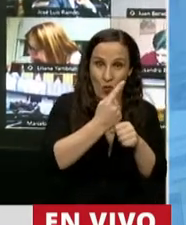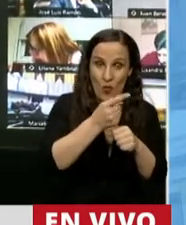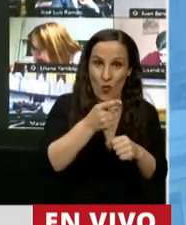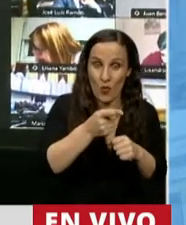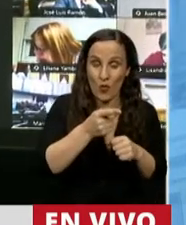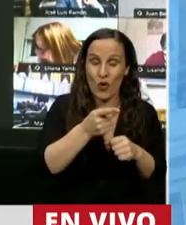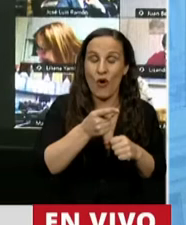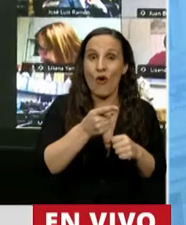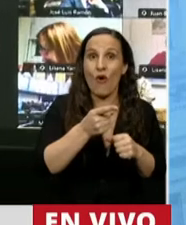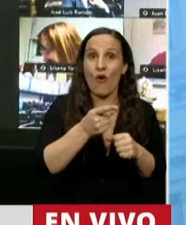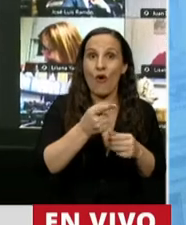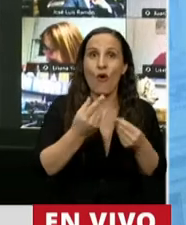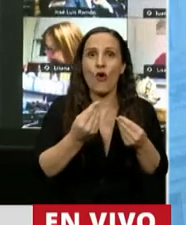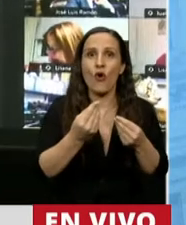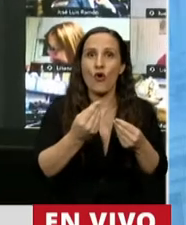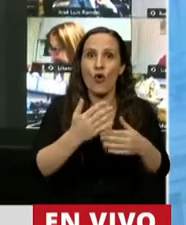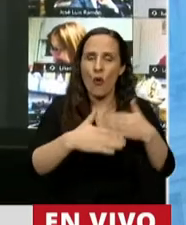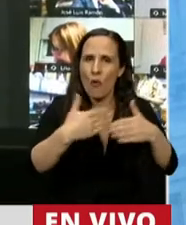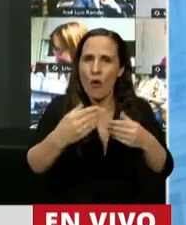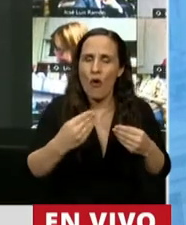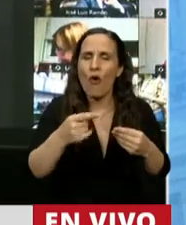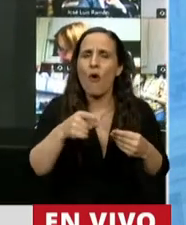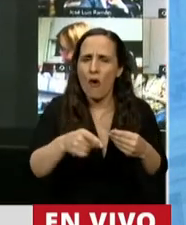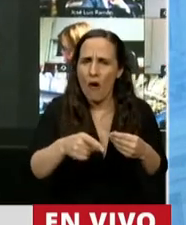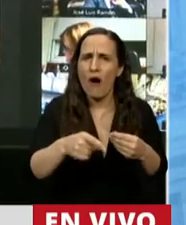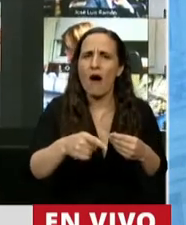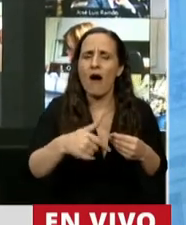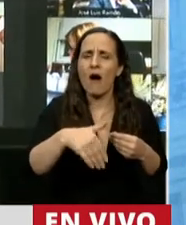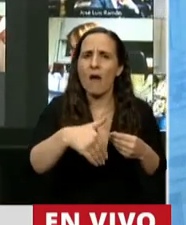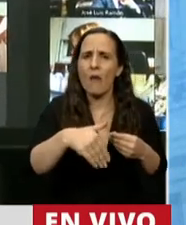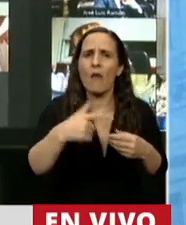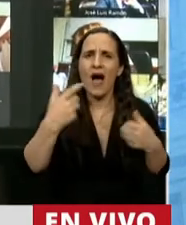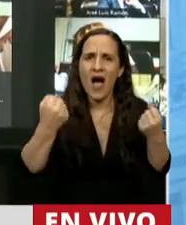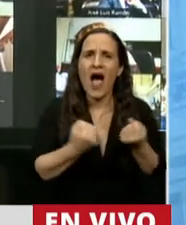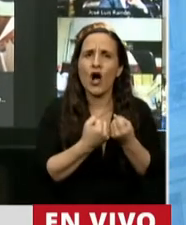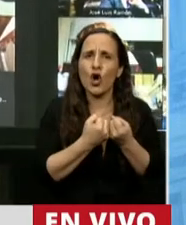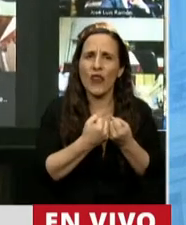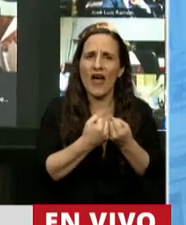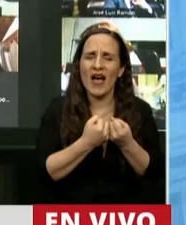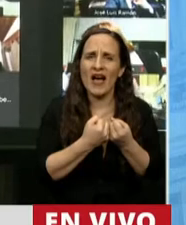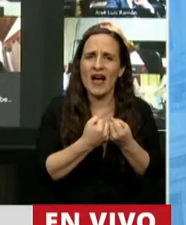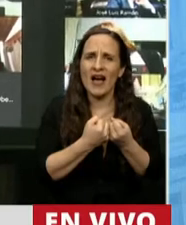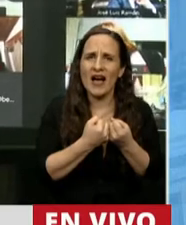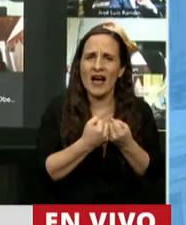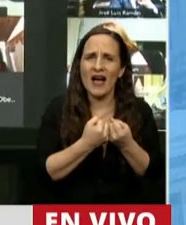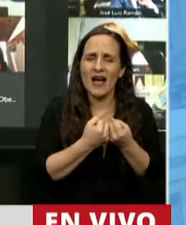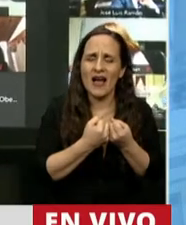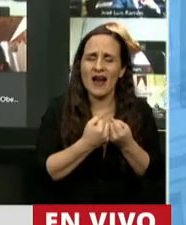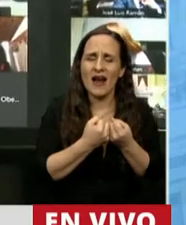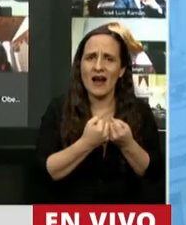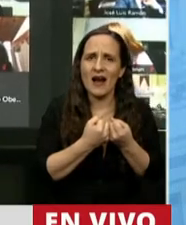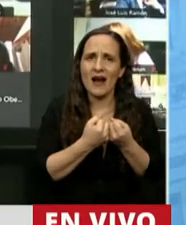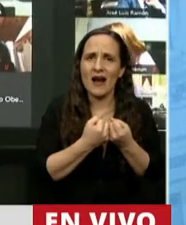y su mecanismo de actuación trimestral serán acordados en forma bilateral